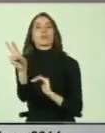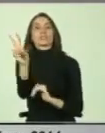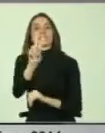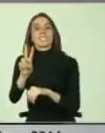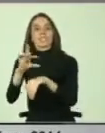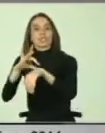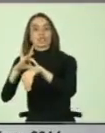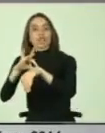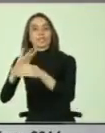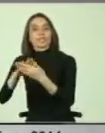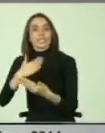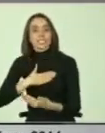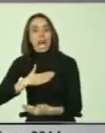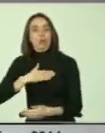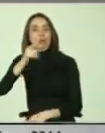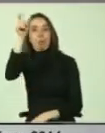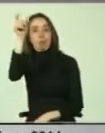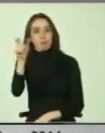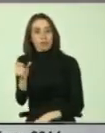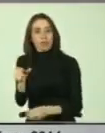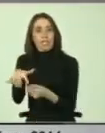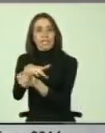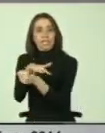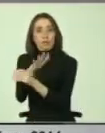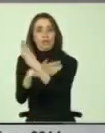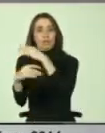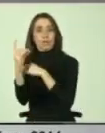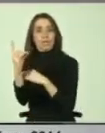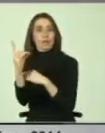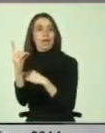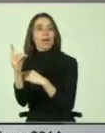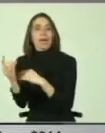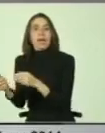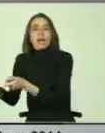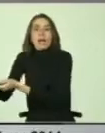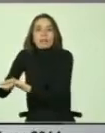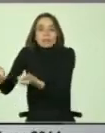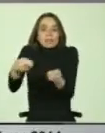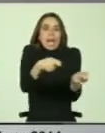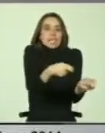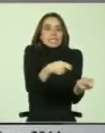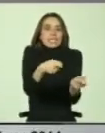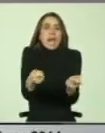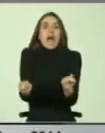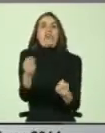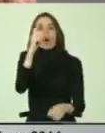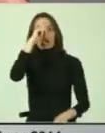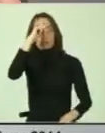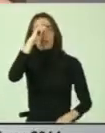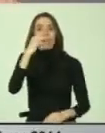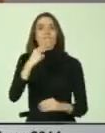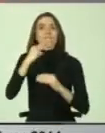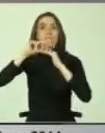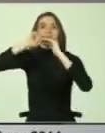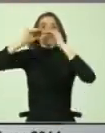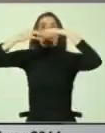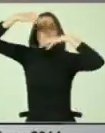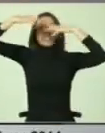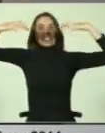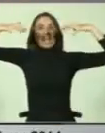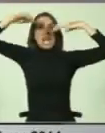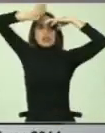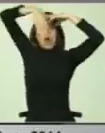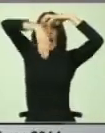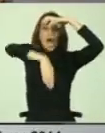cuando hay personas en situación de discapacidad que tienen que ser trasladadas al hospital y bueno, hay gente que vive en el fondo de las quebradas, ¿no es cierto?, y